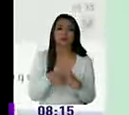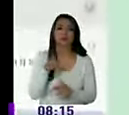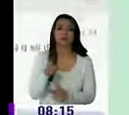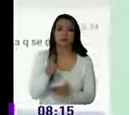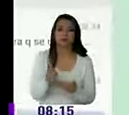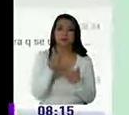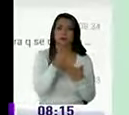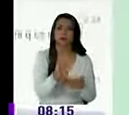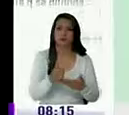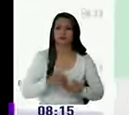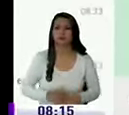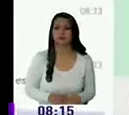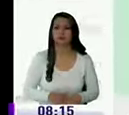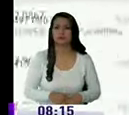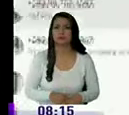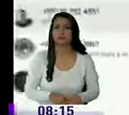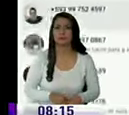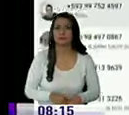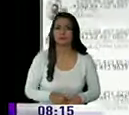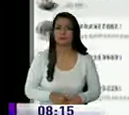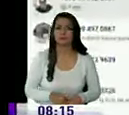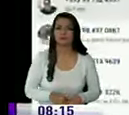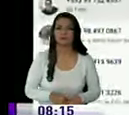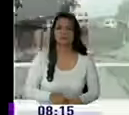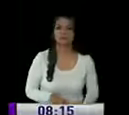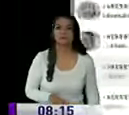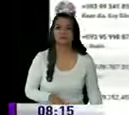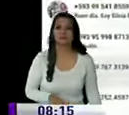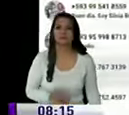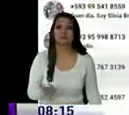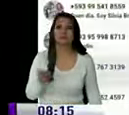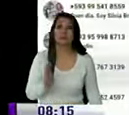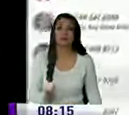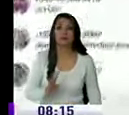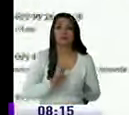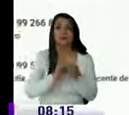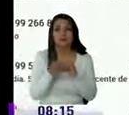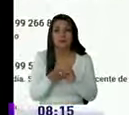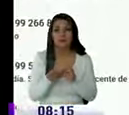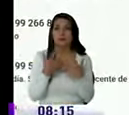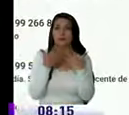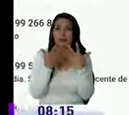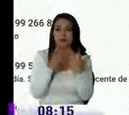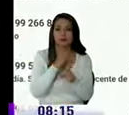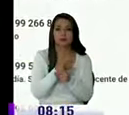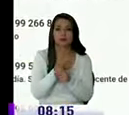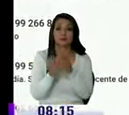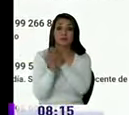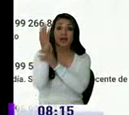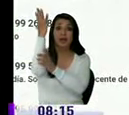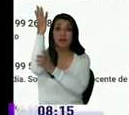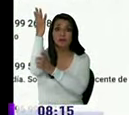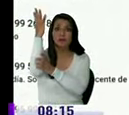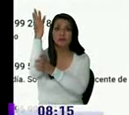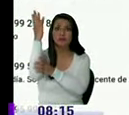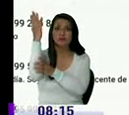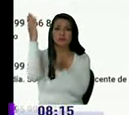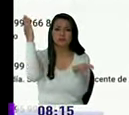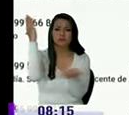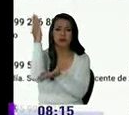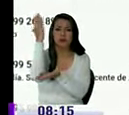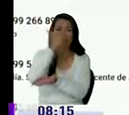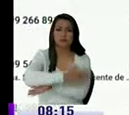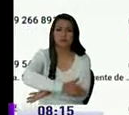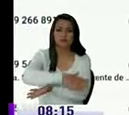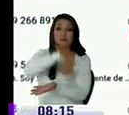necesaria vean como está y claro como no se van a molestar los vecinos miren como cortan los árboles quitan en la calle que sale el